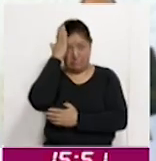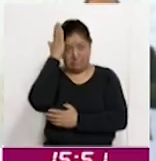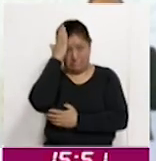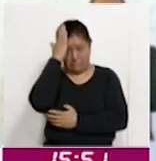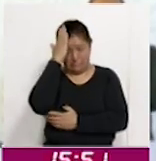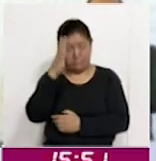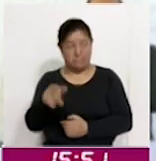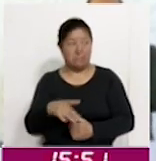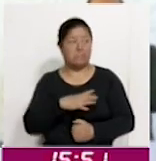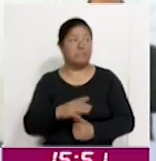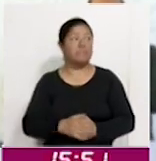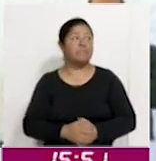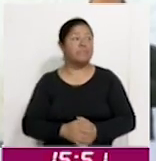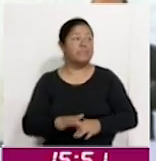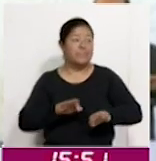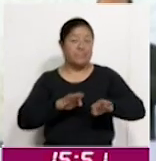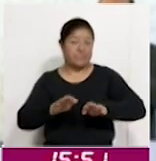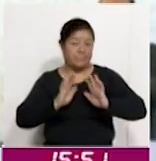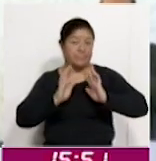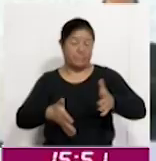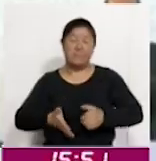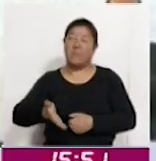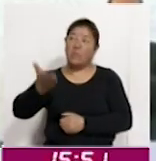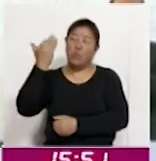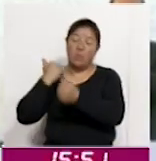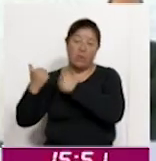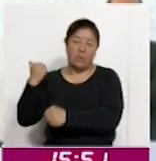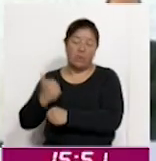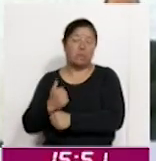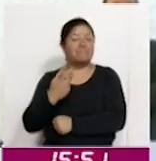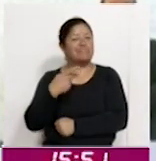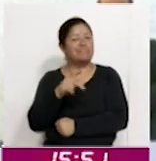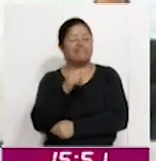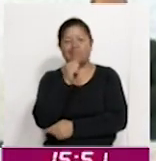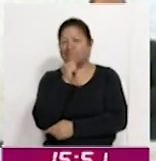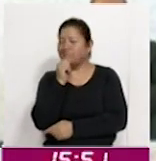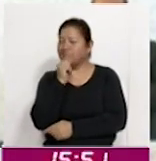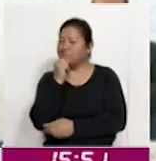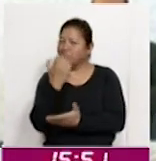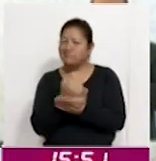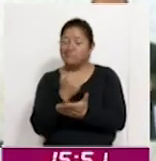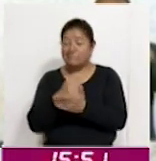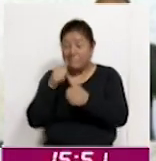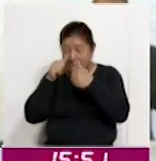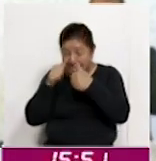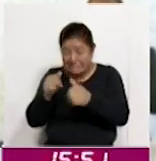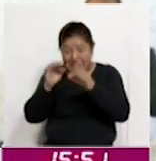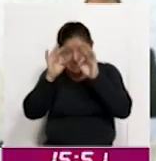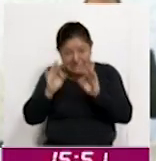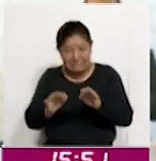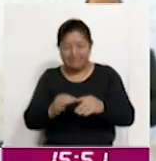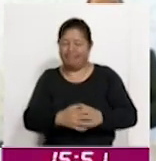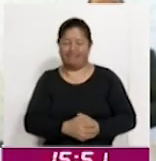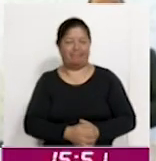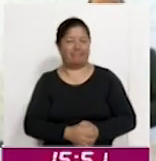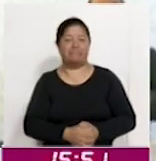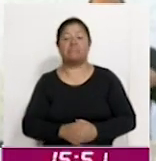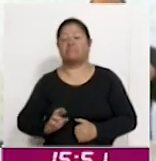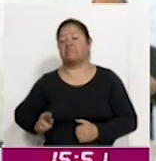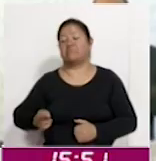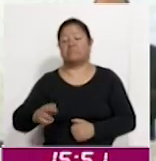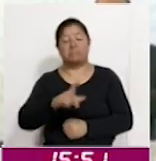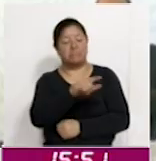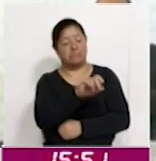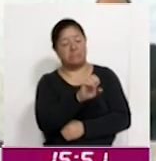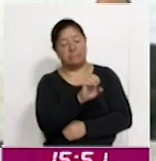que han sido ya trabajados desde hace muchos años, pero que no hemos logrado atenderlos de manera integral. El río Lerma